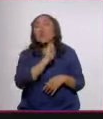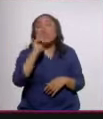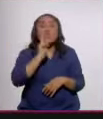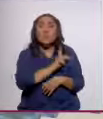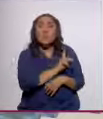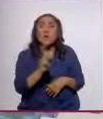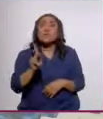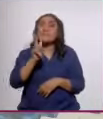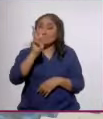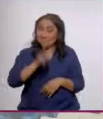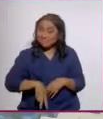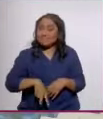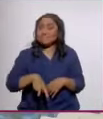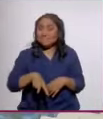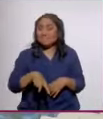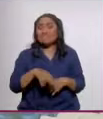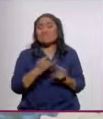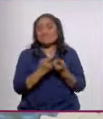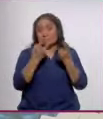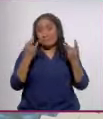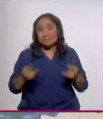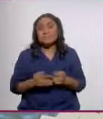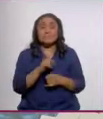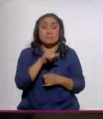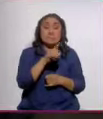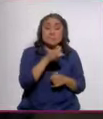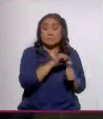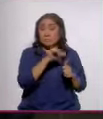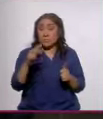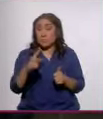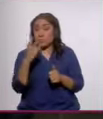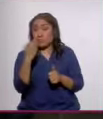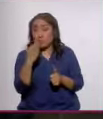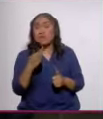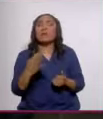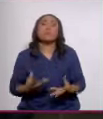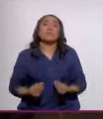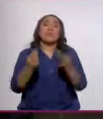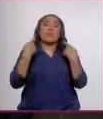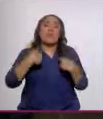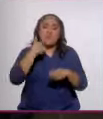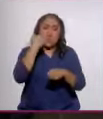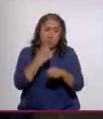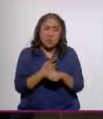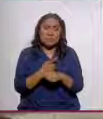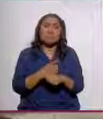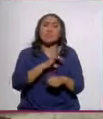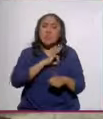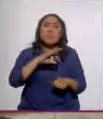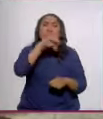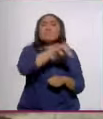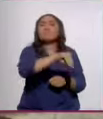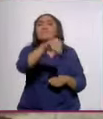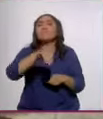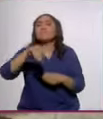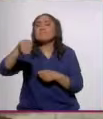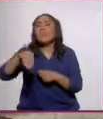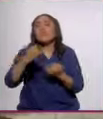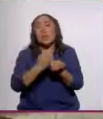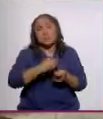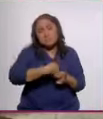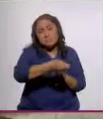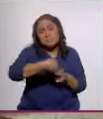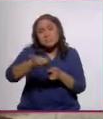verdad oculta. Del 27 de enero al 2 de febrero, miles de voluntarios instalarán módulos y repartirán folletos informativos